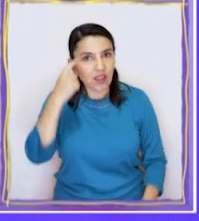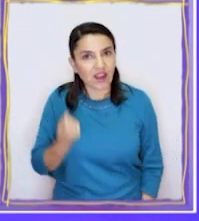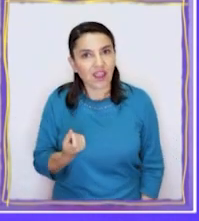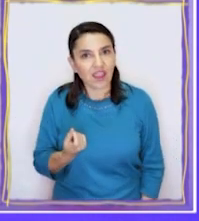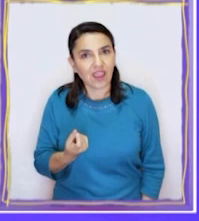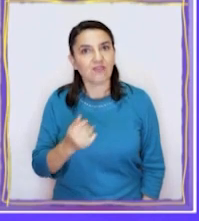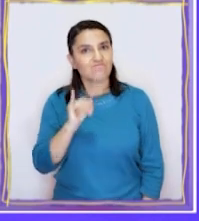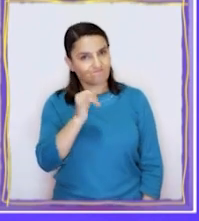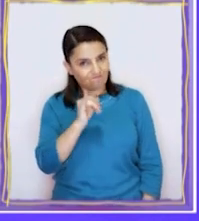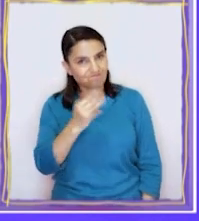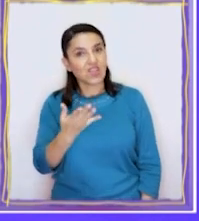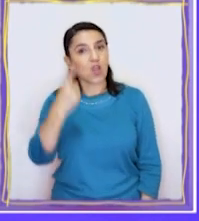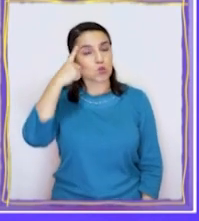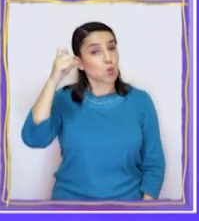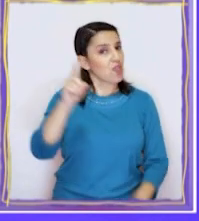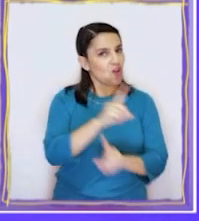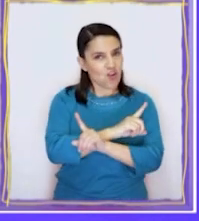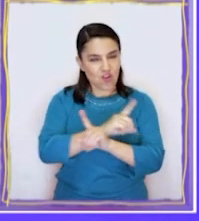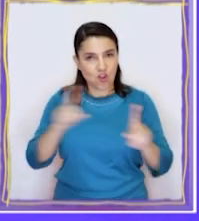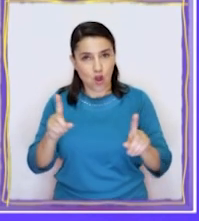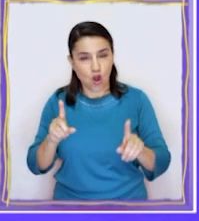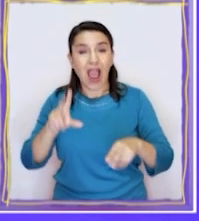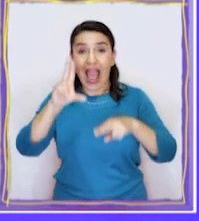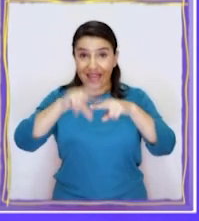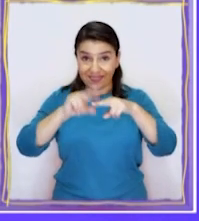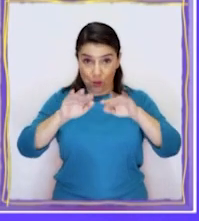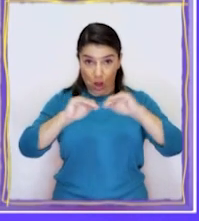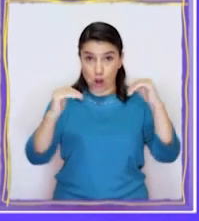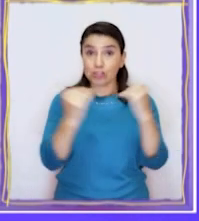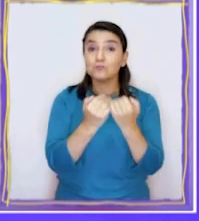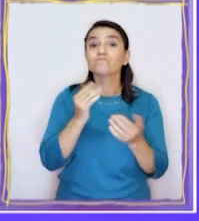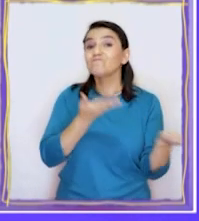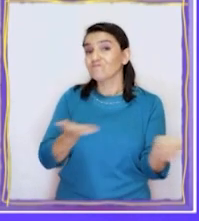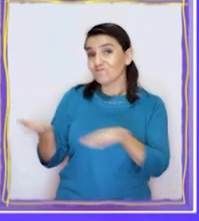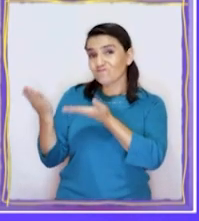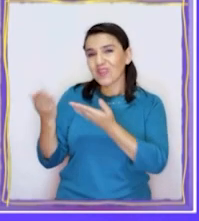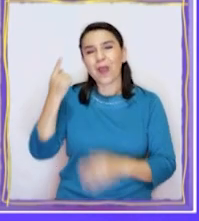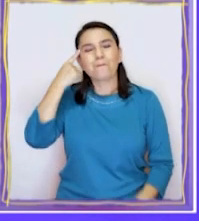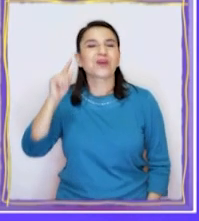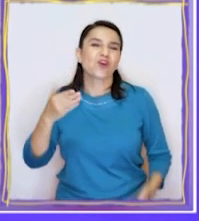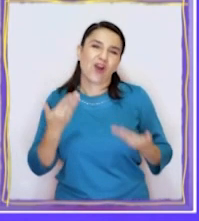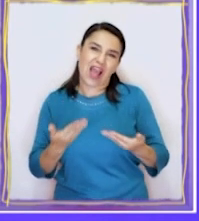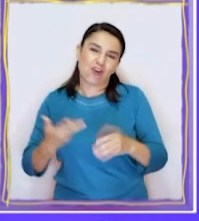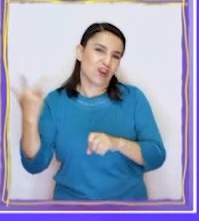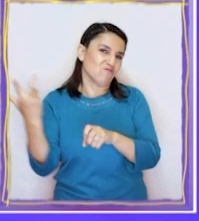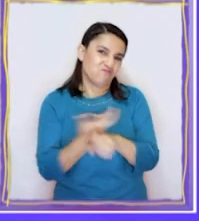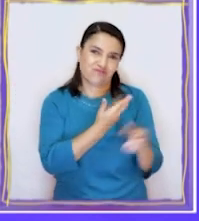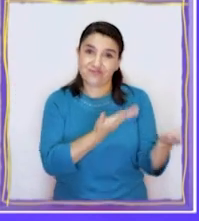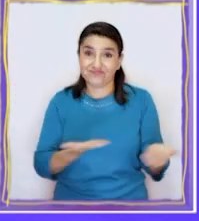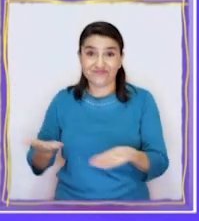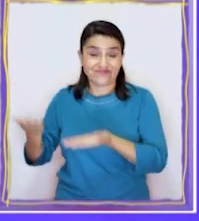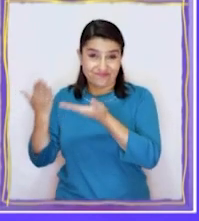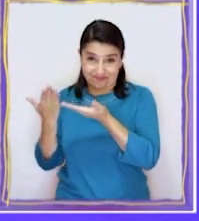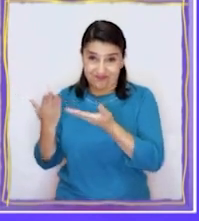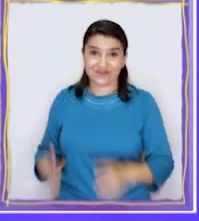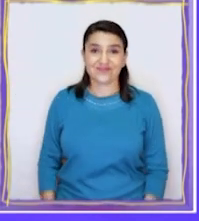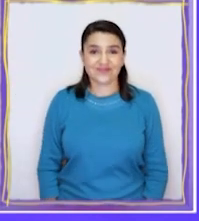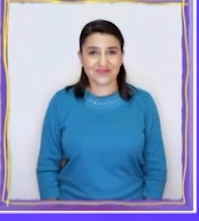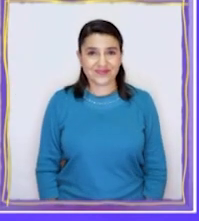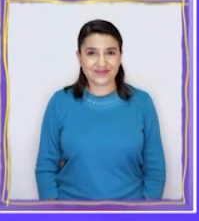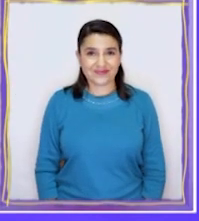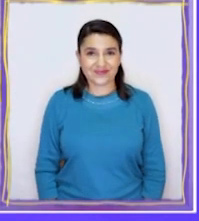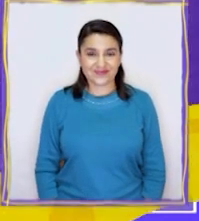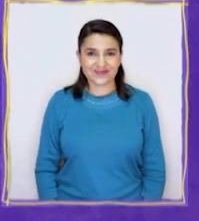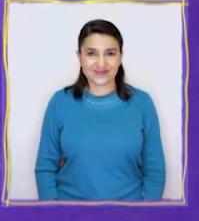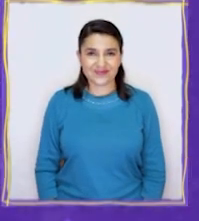me creen? Esto no fue un sueño. Así era antiguamente el Coliseo. Lo que pasa es que ahora solo quedan las ruinas y se ve